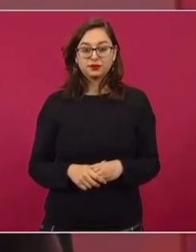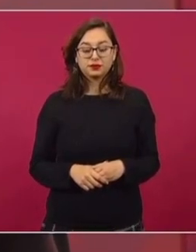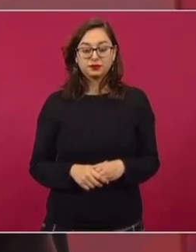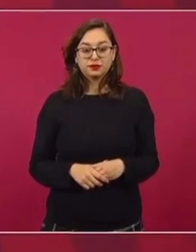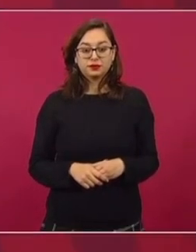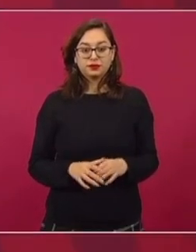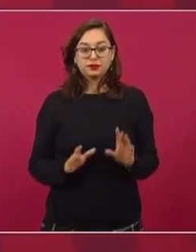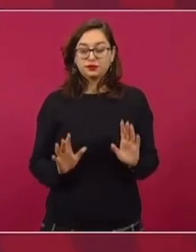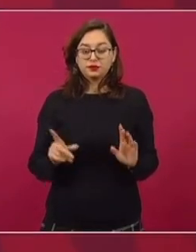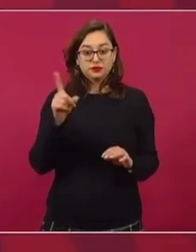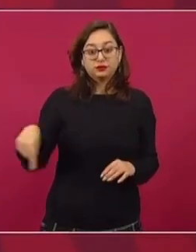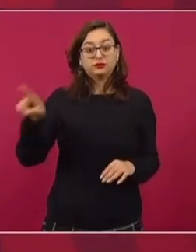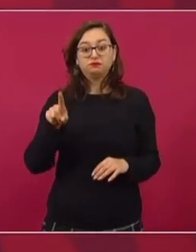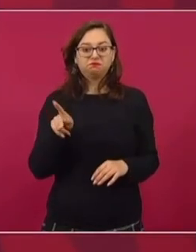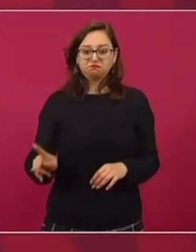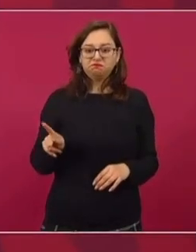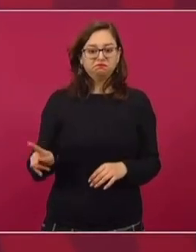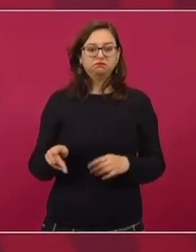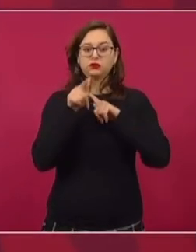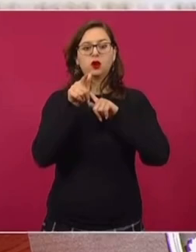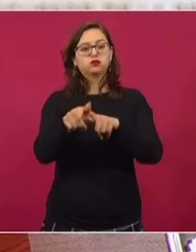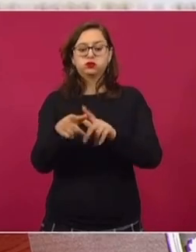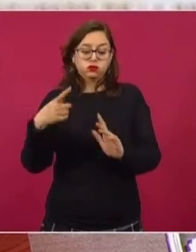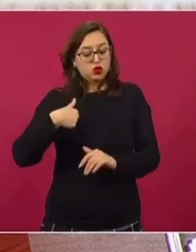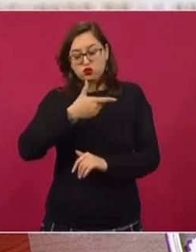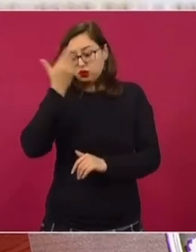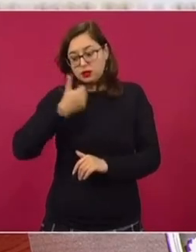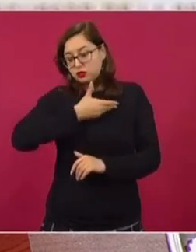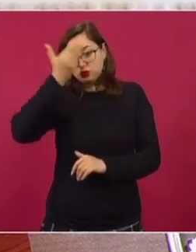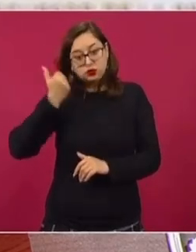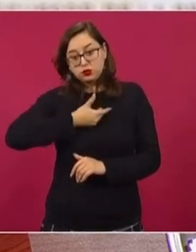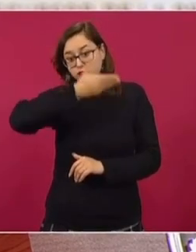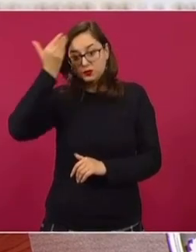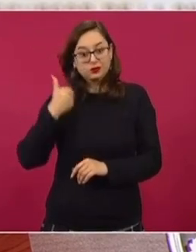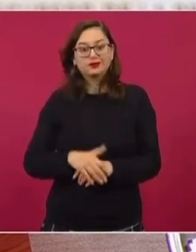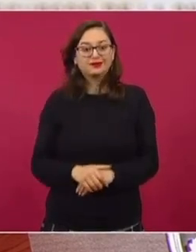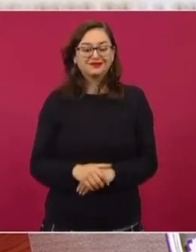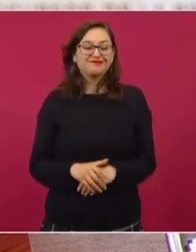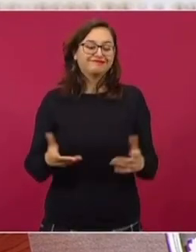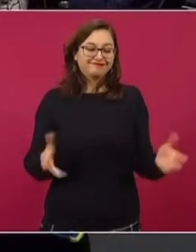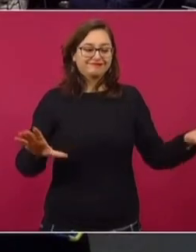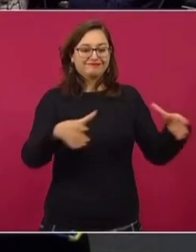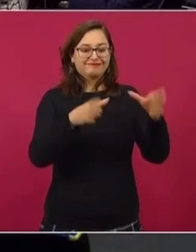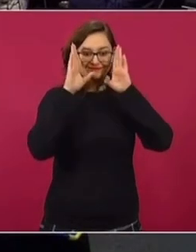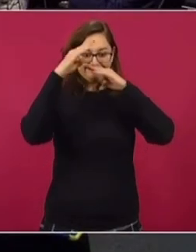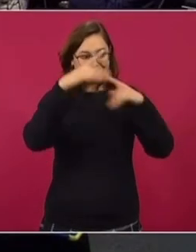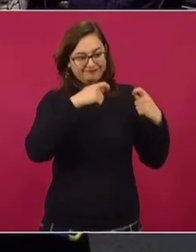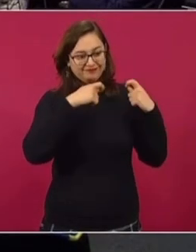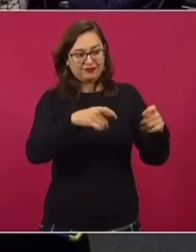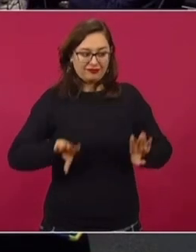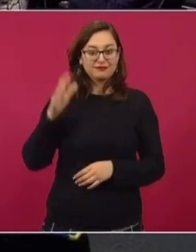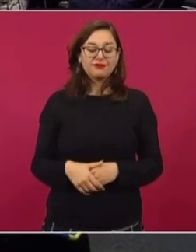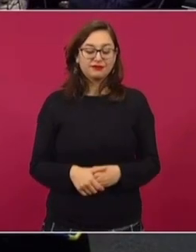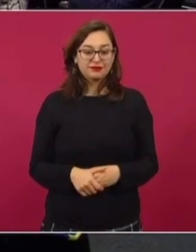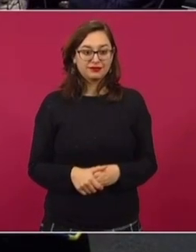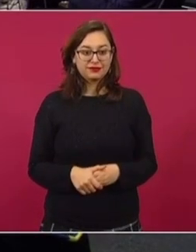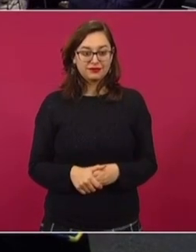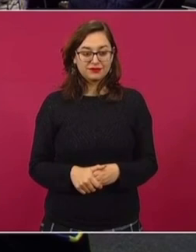Siguen dándose baños de pureza, porque esa es la característica del conservadurismo. Es un prototipo.